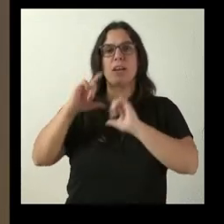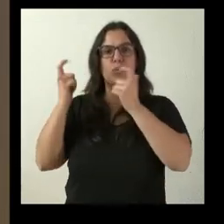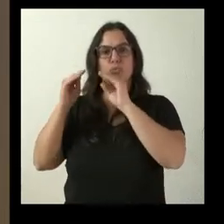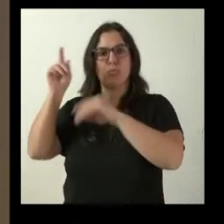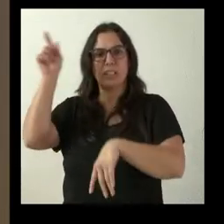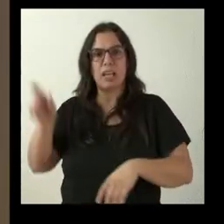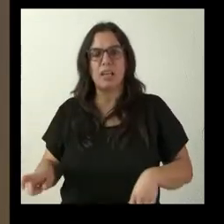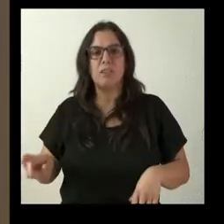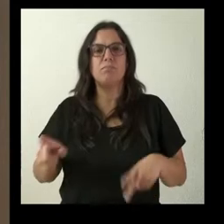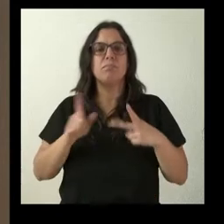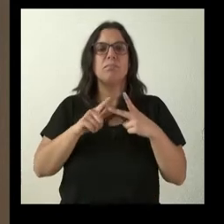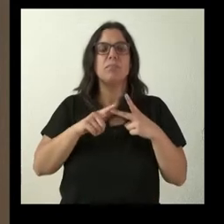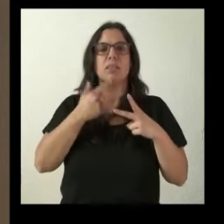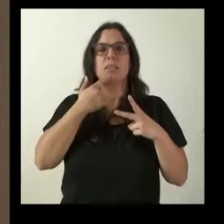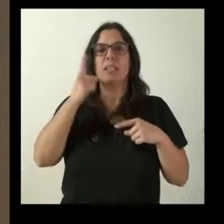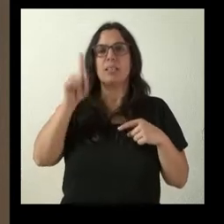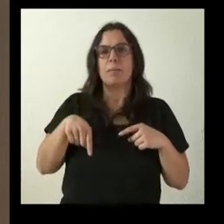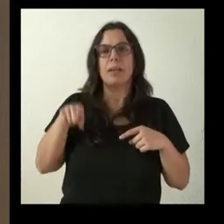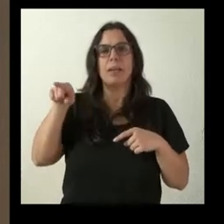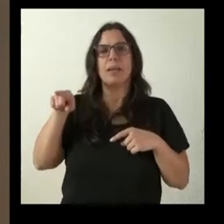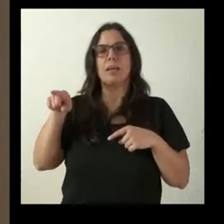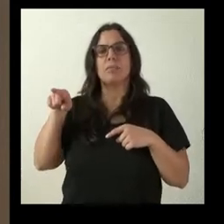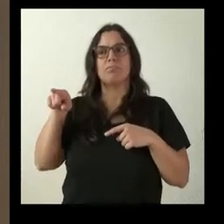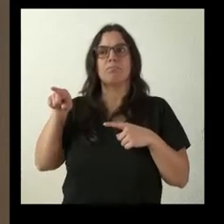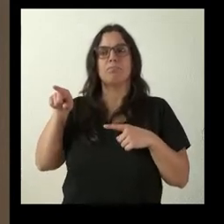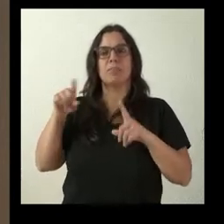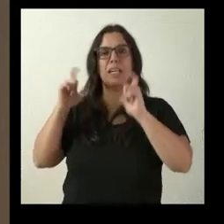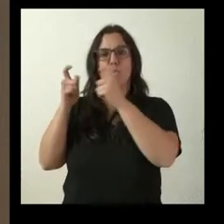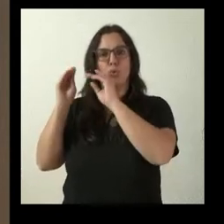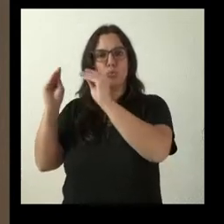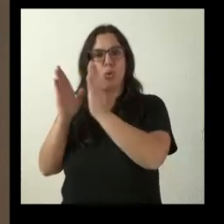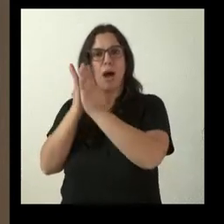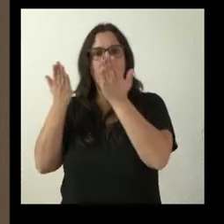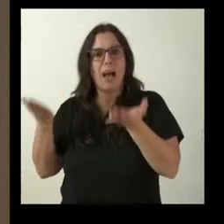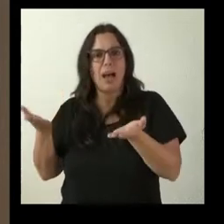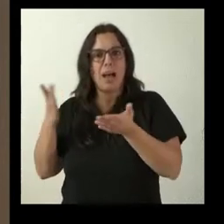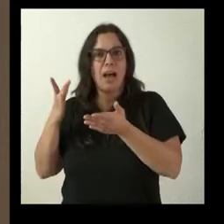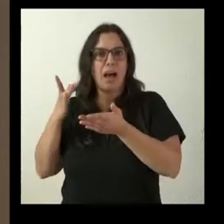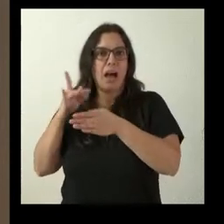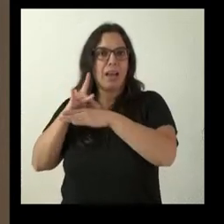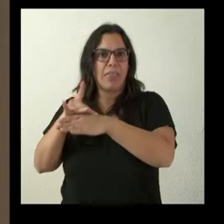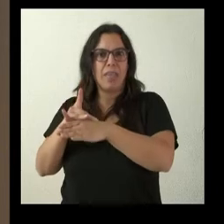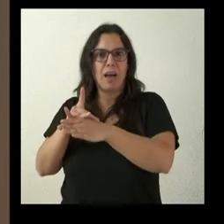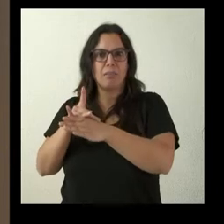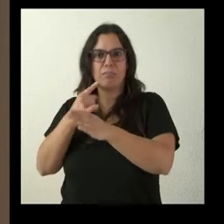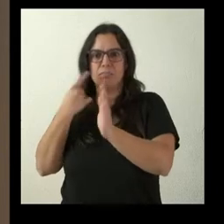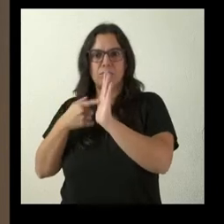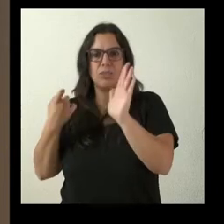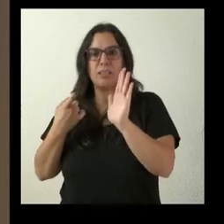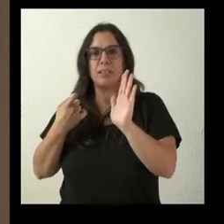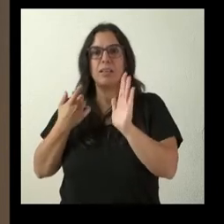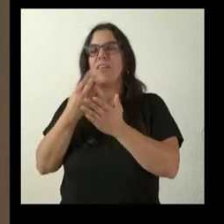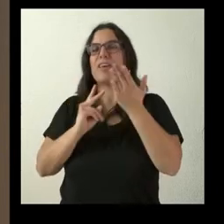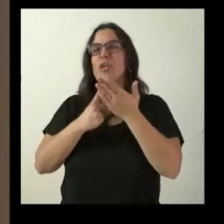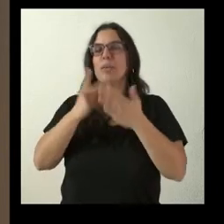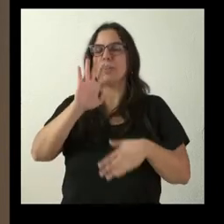el hecho de que este encuentro no aparezca agendado en la Junta, en la agenda que lo manda diariamente a la Junta, a pesar de que el vicepresidente anuncie por sus canales